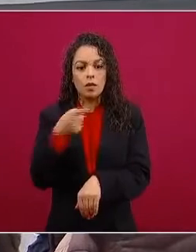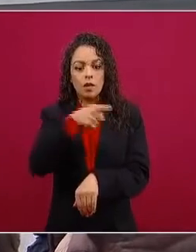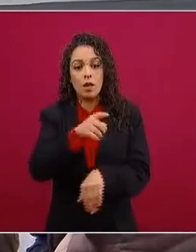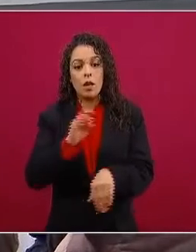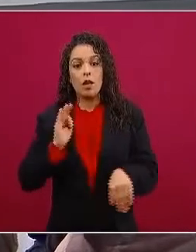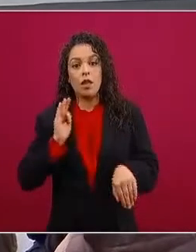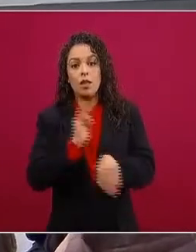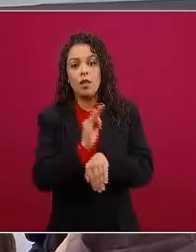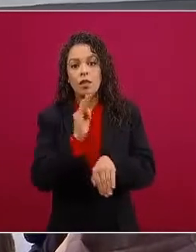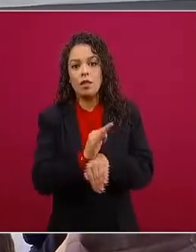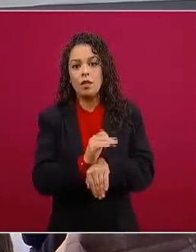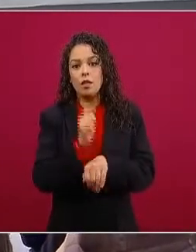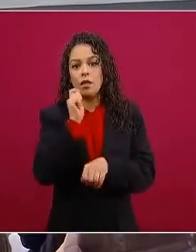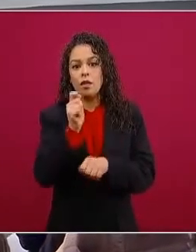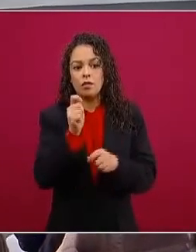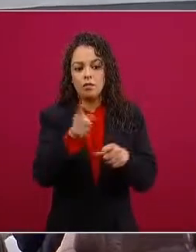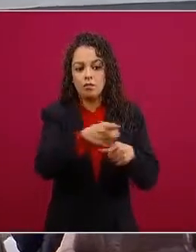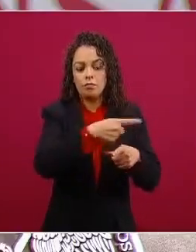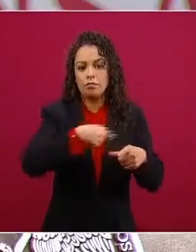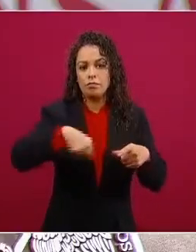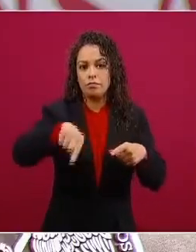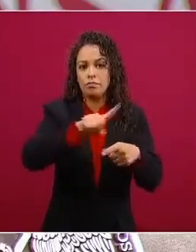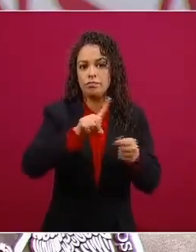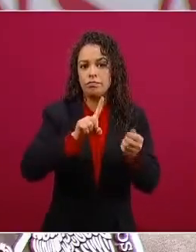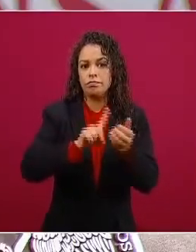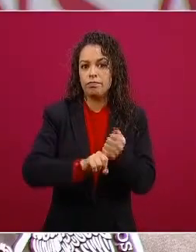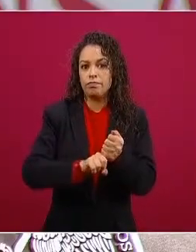y de recibir sobornos